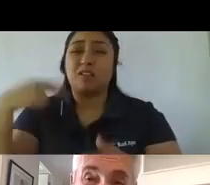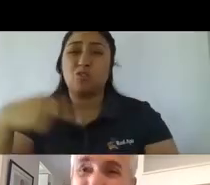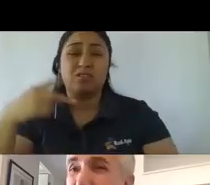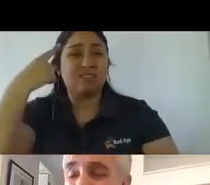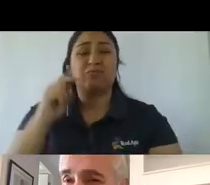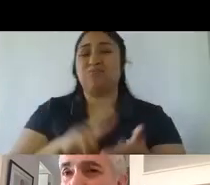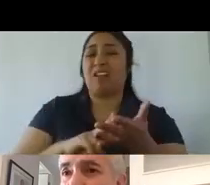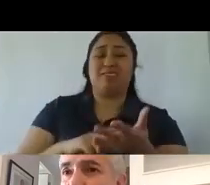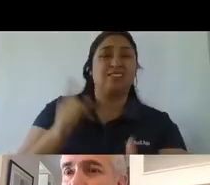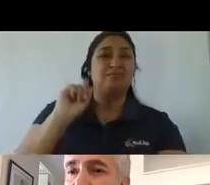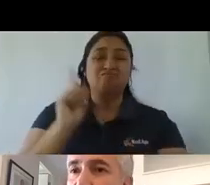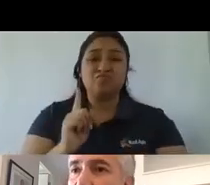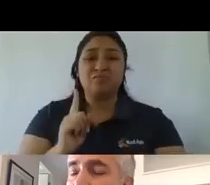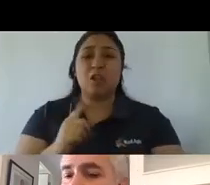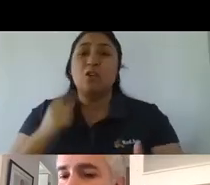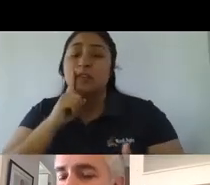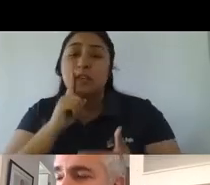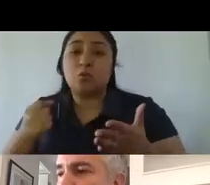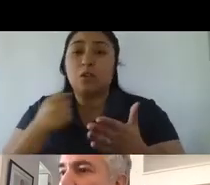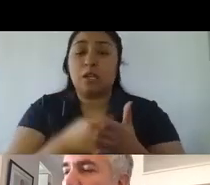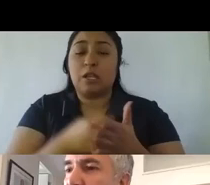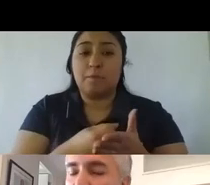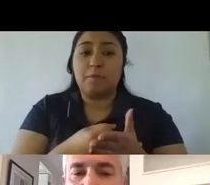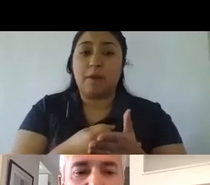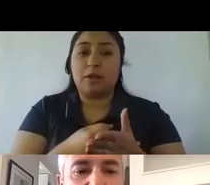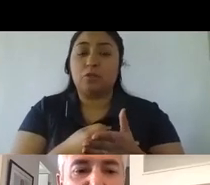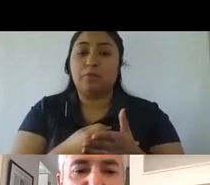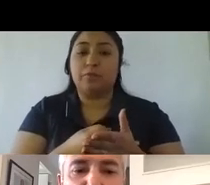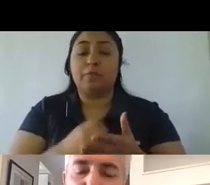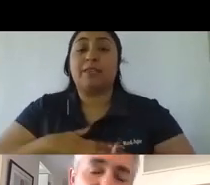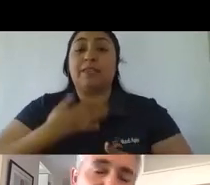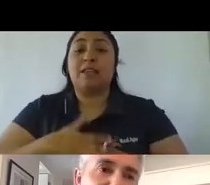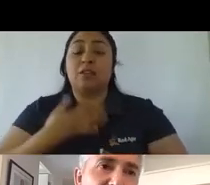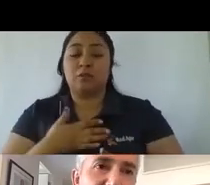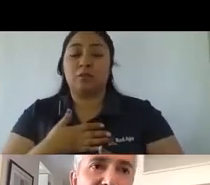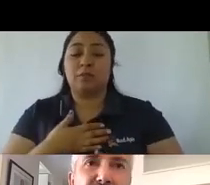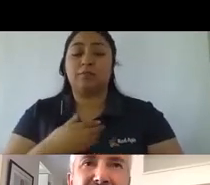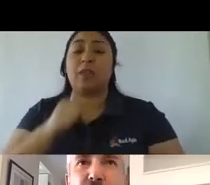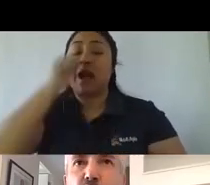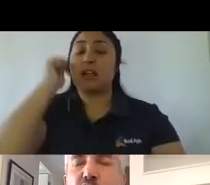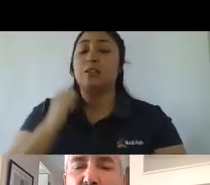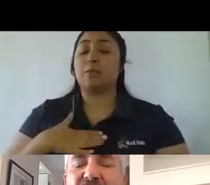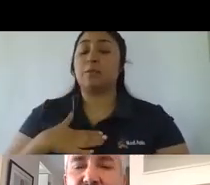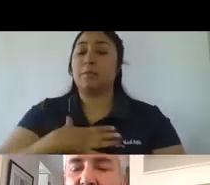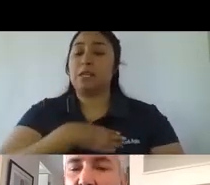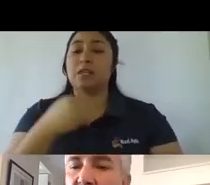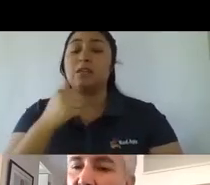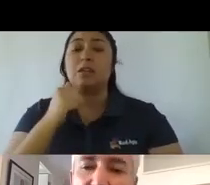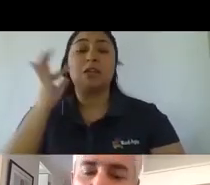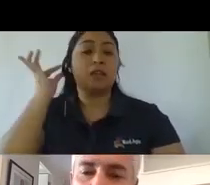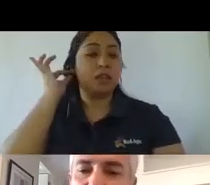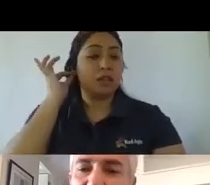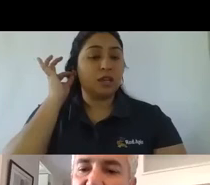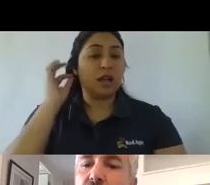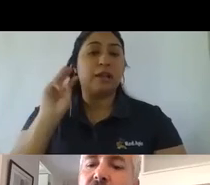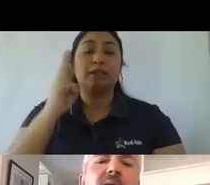Esto tiene un impacto obviamente en el estado anímico. Ayer mi hija que está en tercero medio me comentaba que la mitad de su curso había cerrado el año con